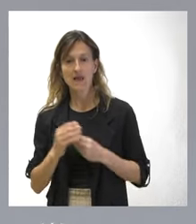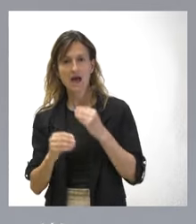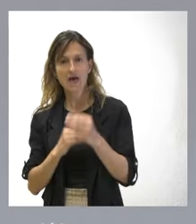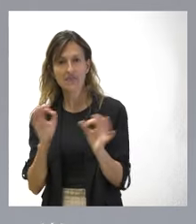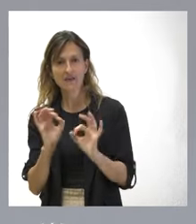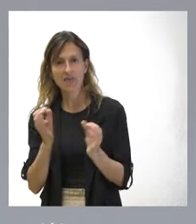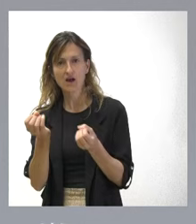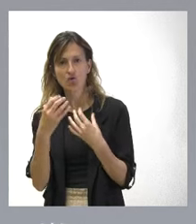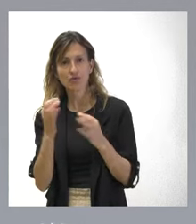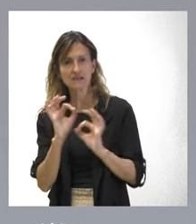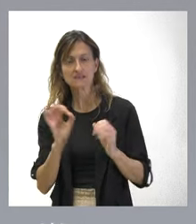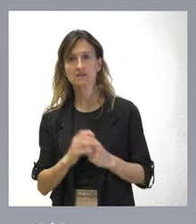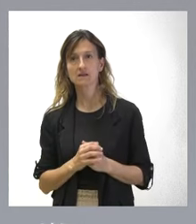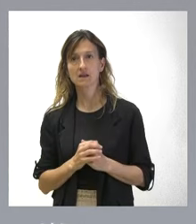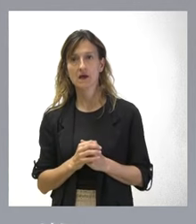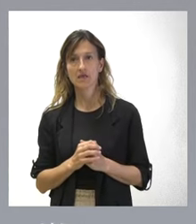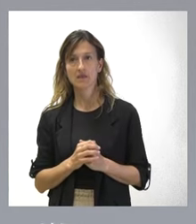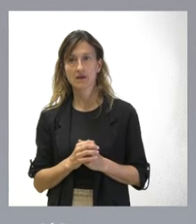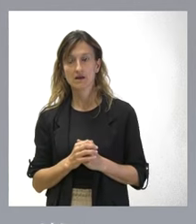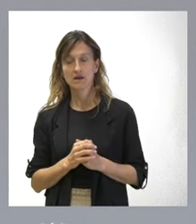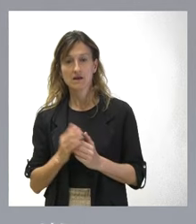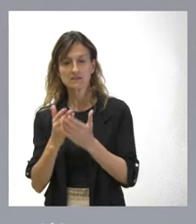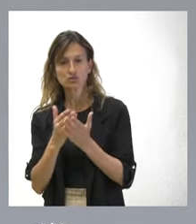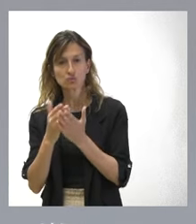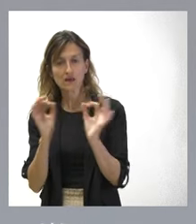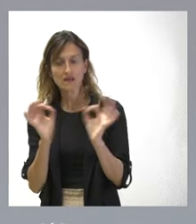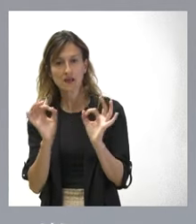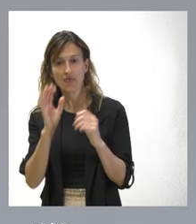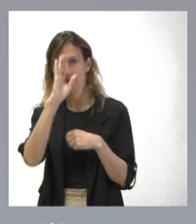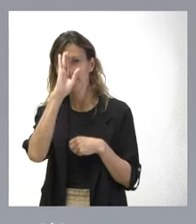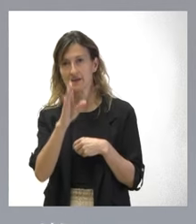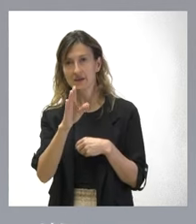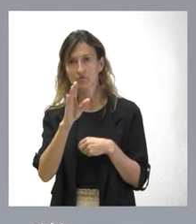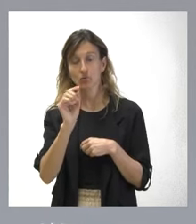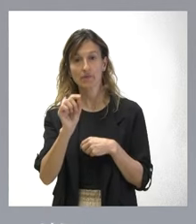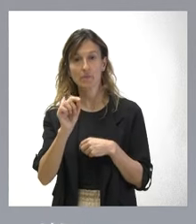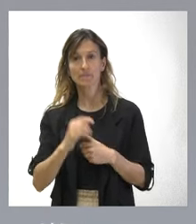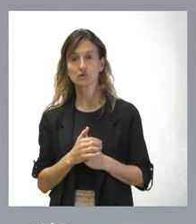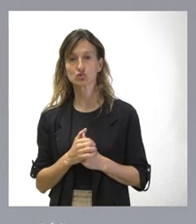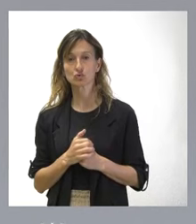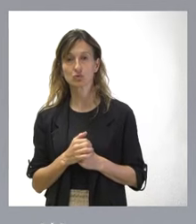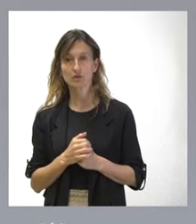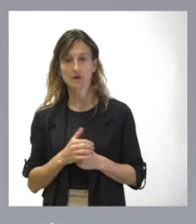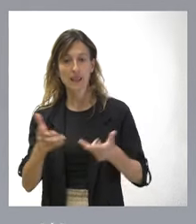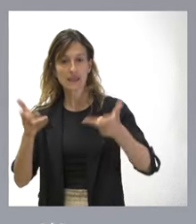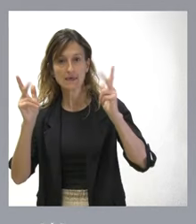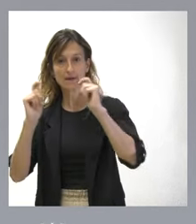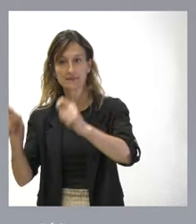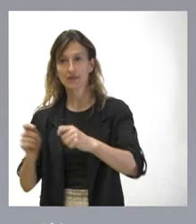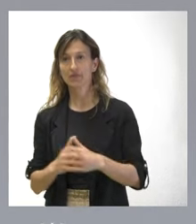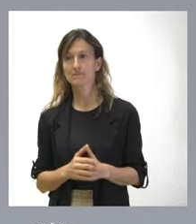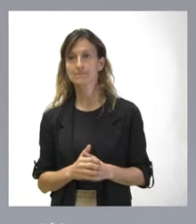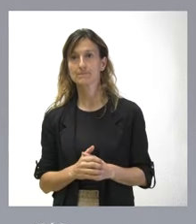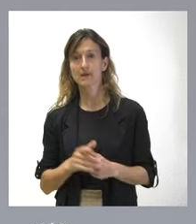conocer nada y sin llegar a estudiar nada directamente de momento le ponga en libertad. Esto